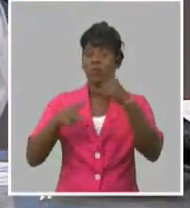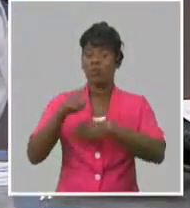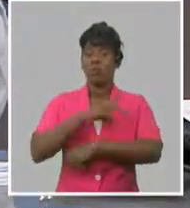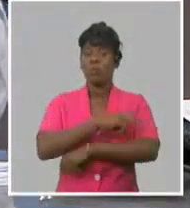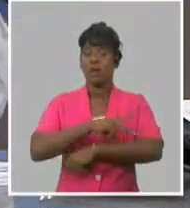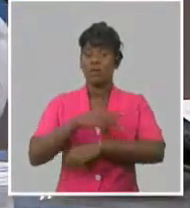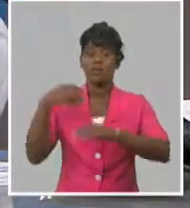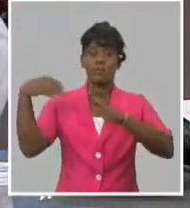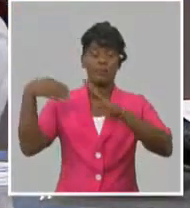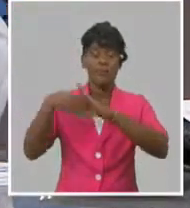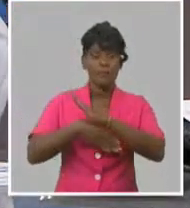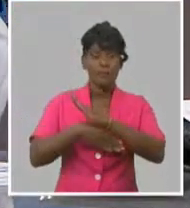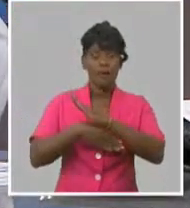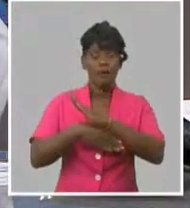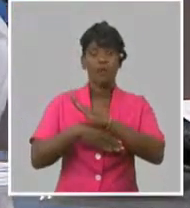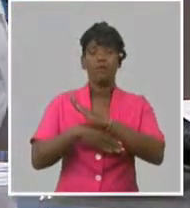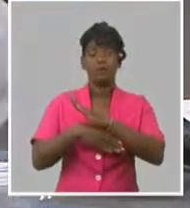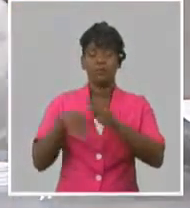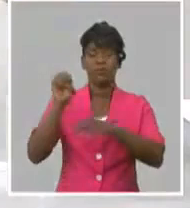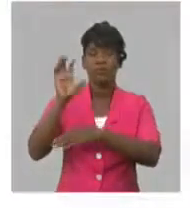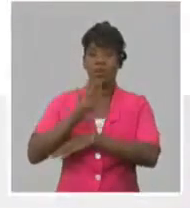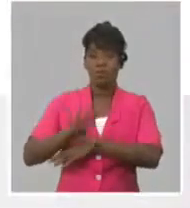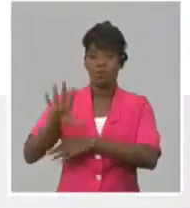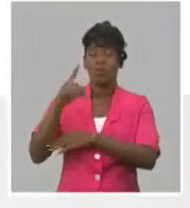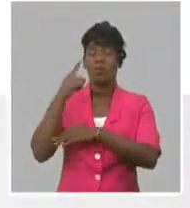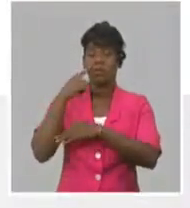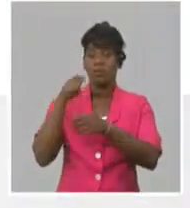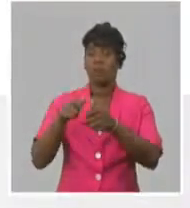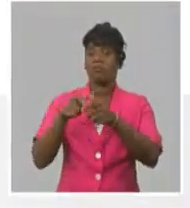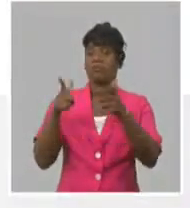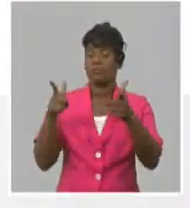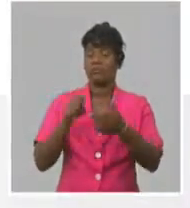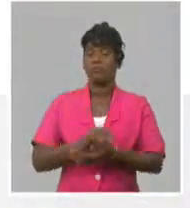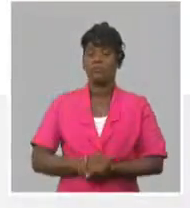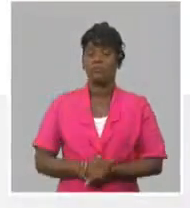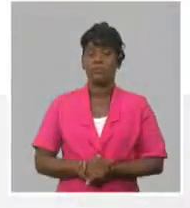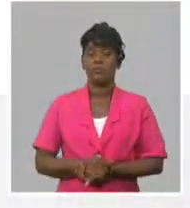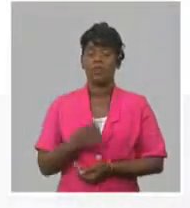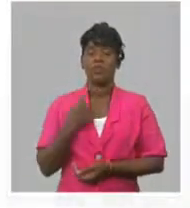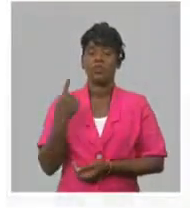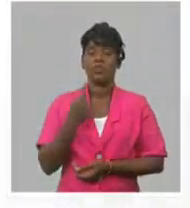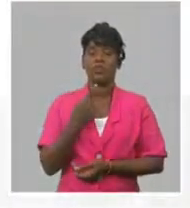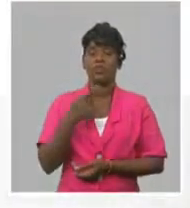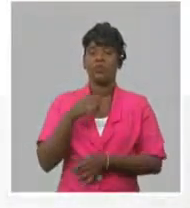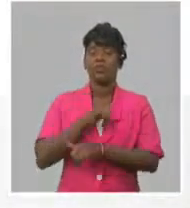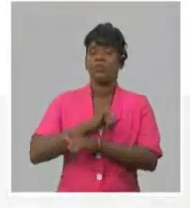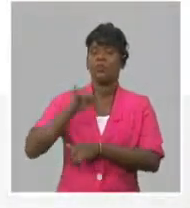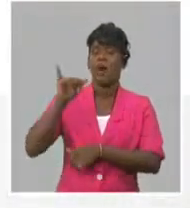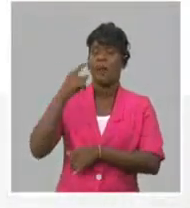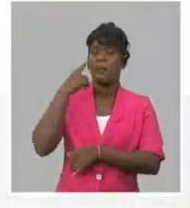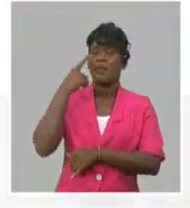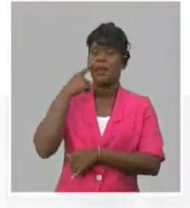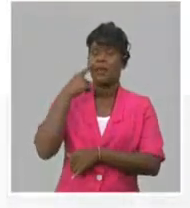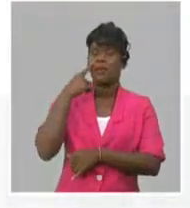en el mundo, Europa. Y nosotros nos parece que no podemos seguir esperando